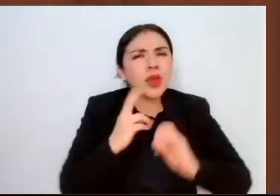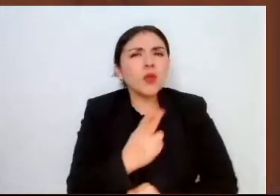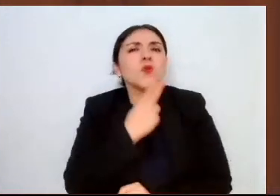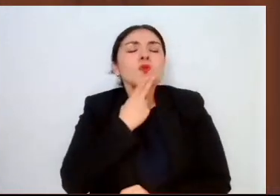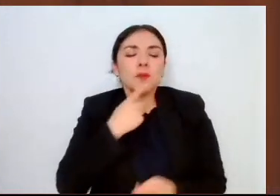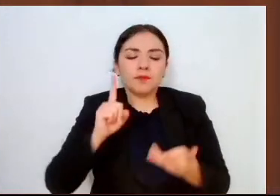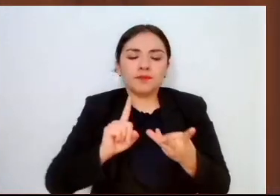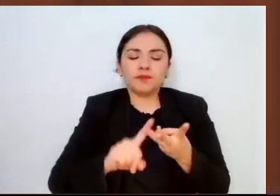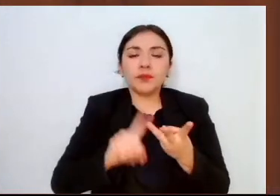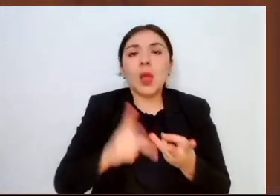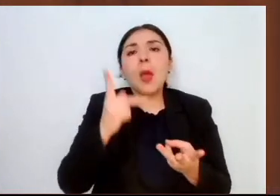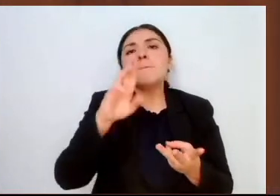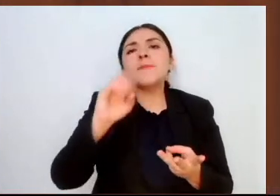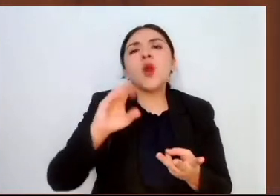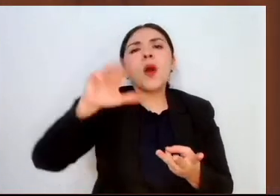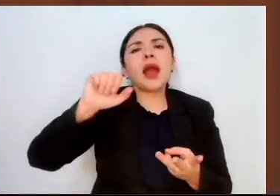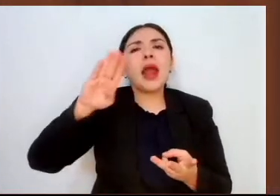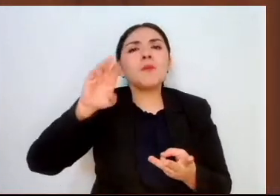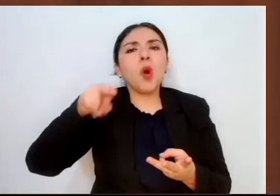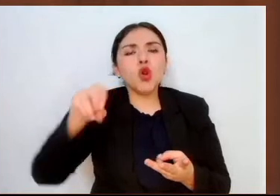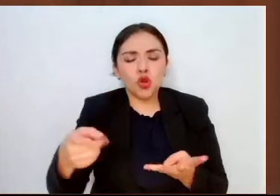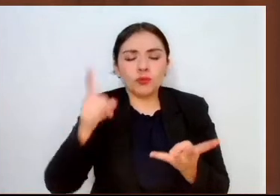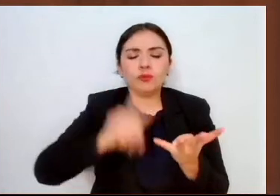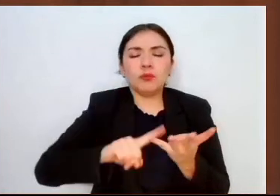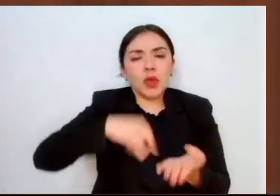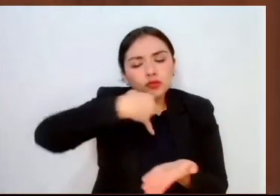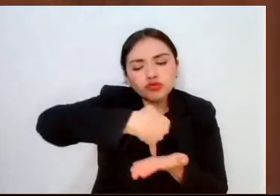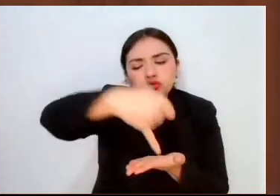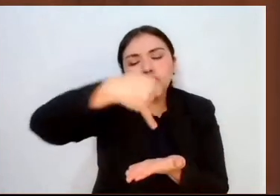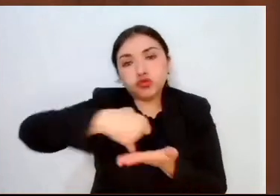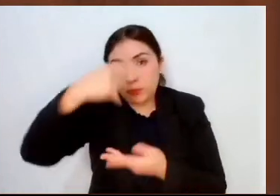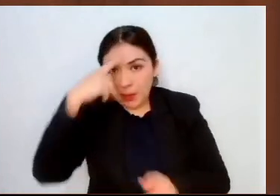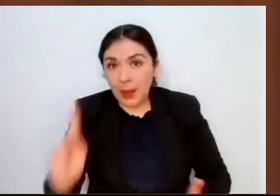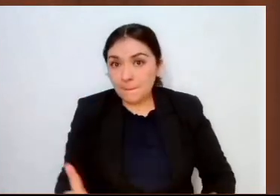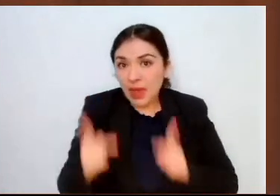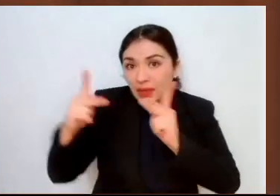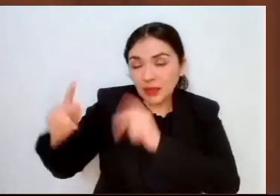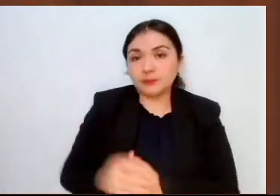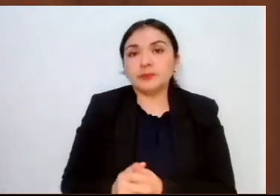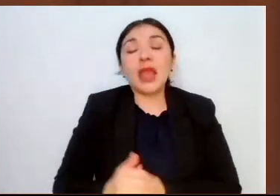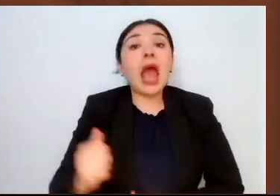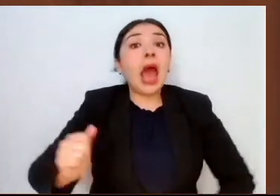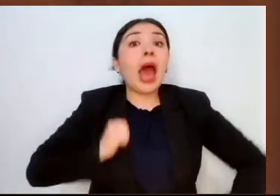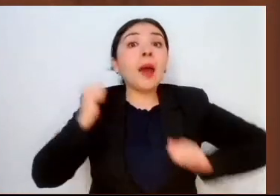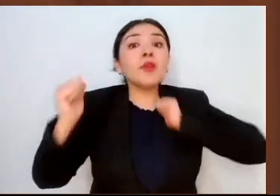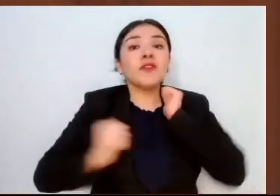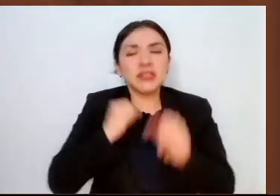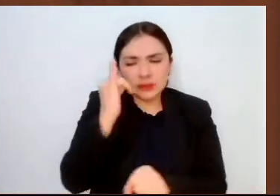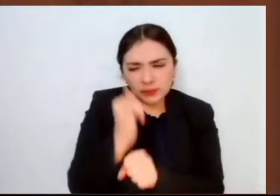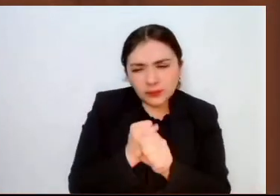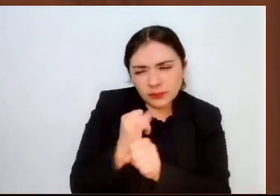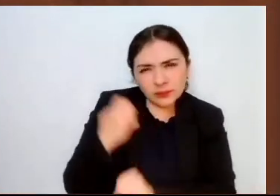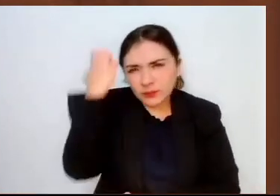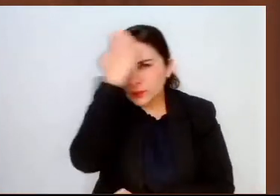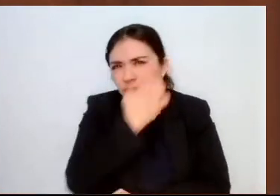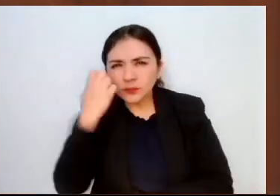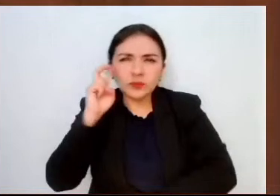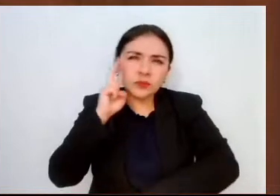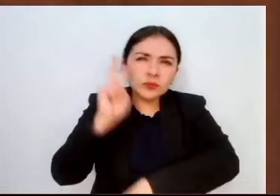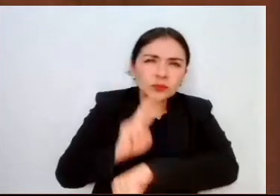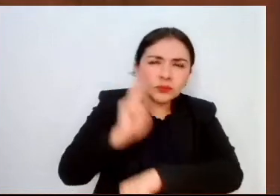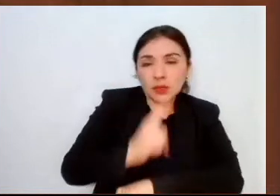Plantaciones Forestales Comerciales, Aprovechamiento, Inspección, Vigilancia y Sanidad